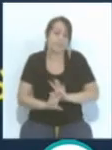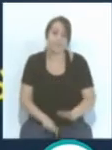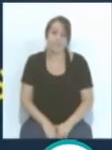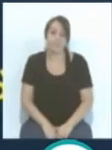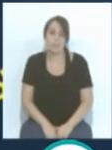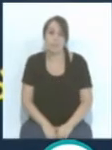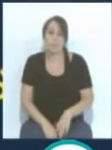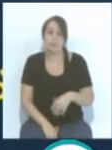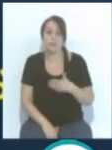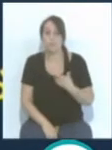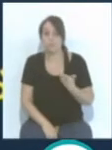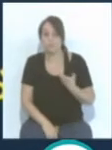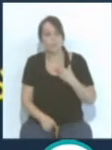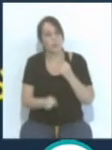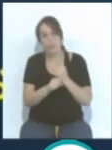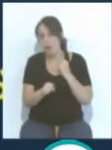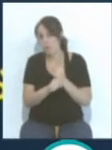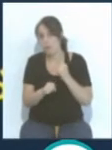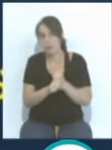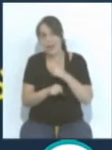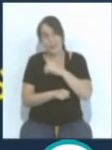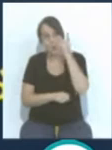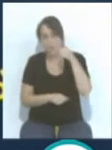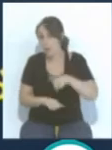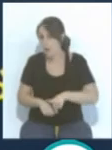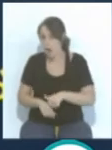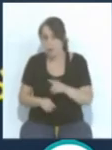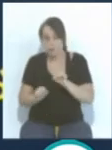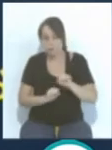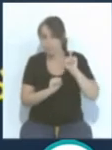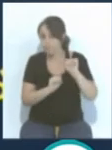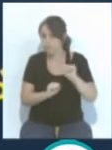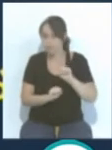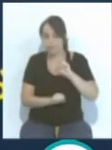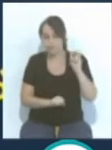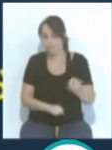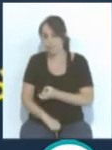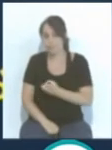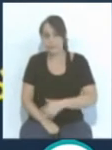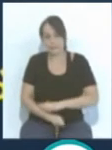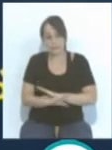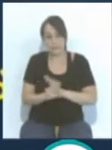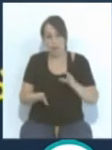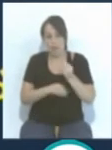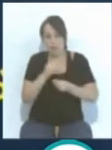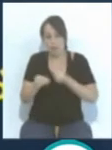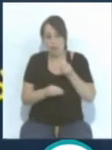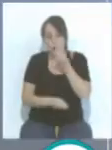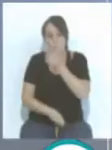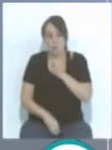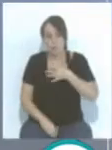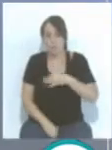Bueno, sobre todo trabajo, tanto arriba como abajo, defender y nada, y hacerlo lo mejor que puedo.